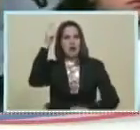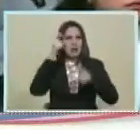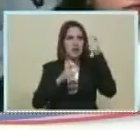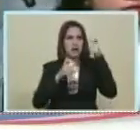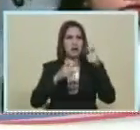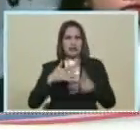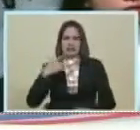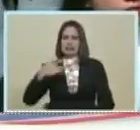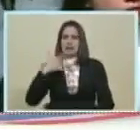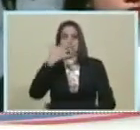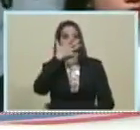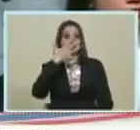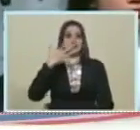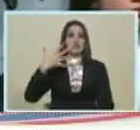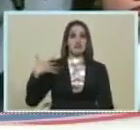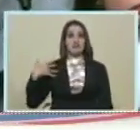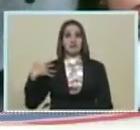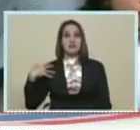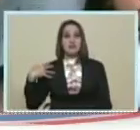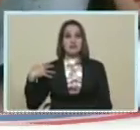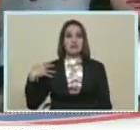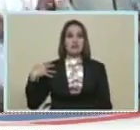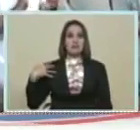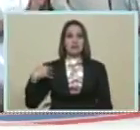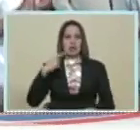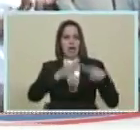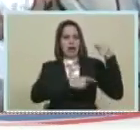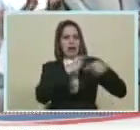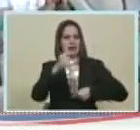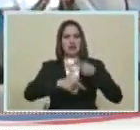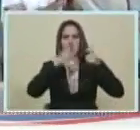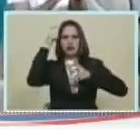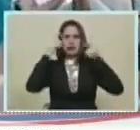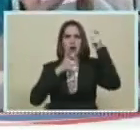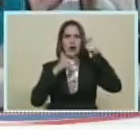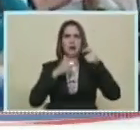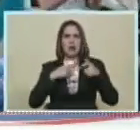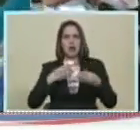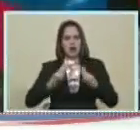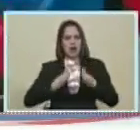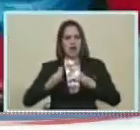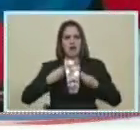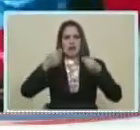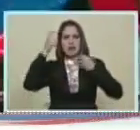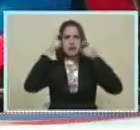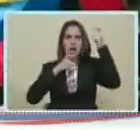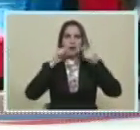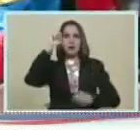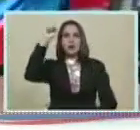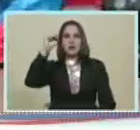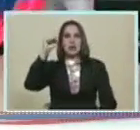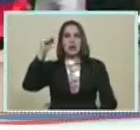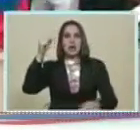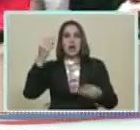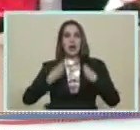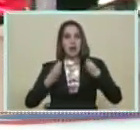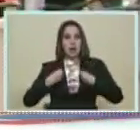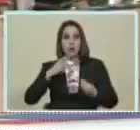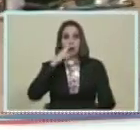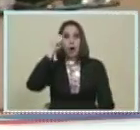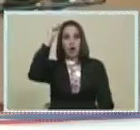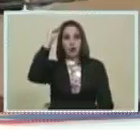De nos sentimos Orgullosos De ser La generación Chávez Que viva Chávez Que viva Maduro